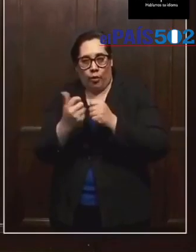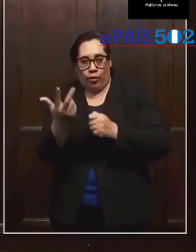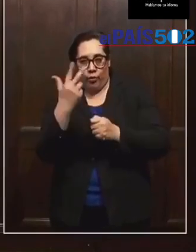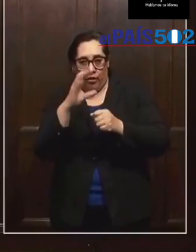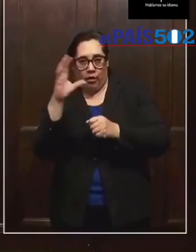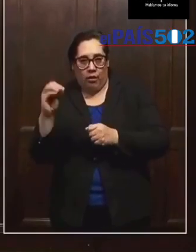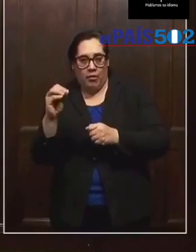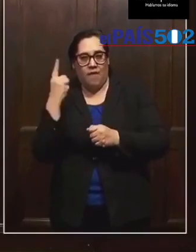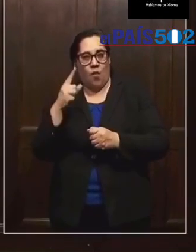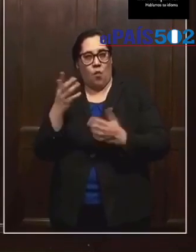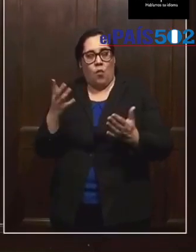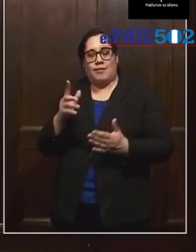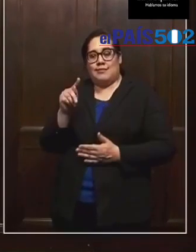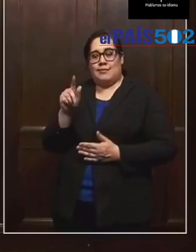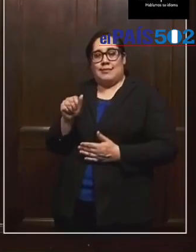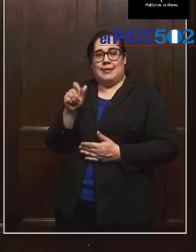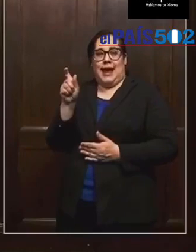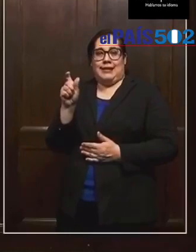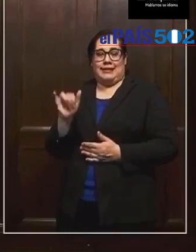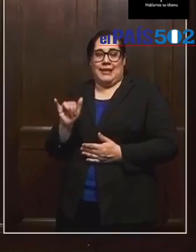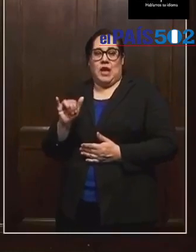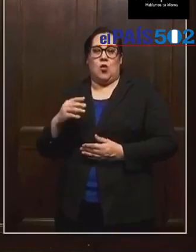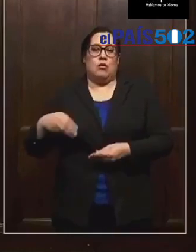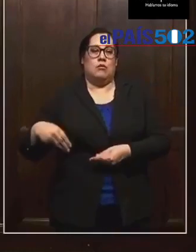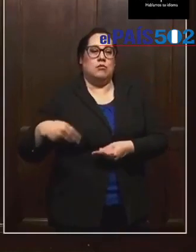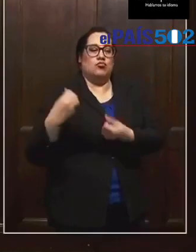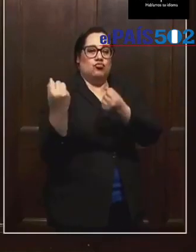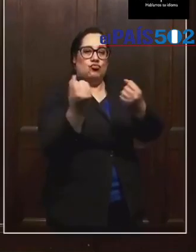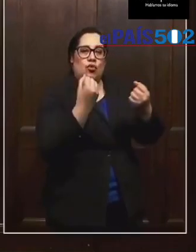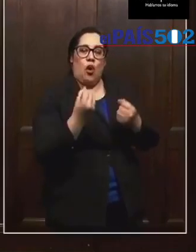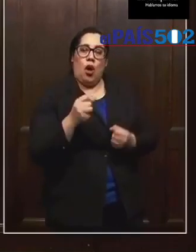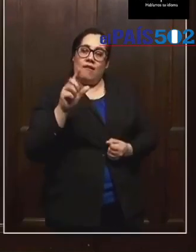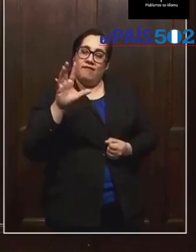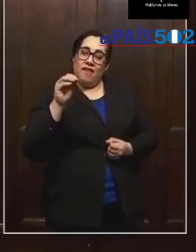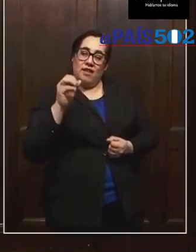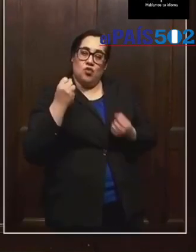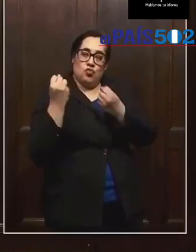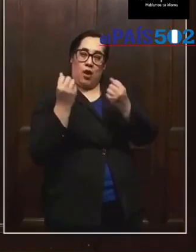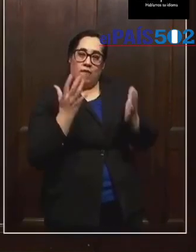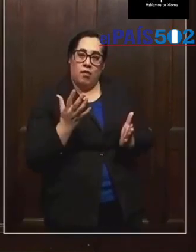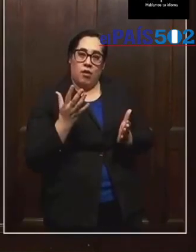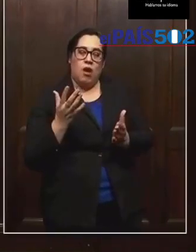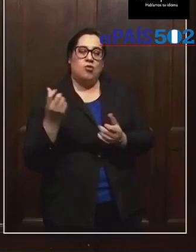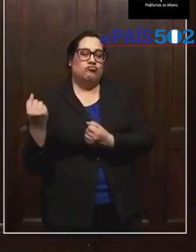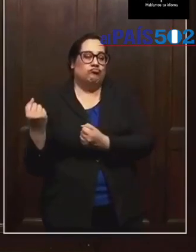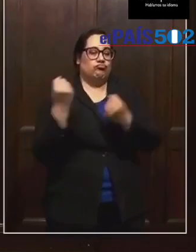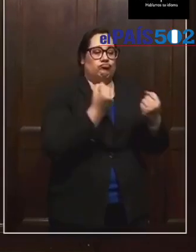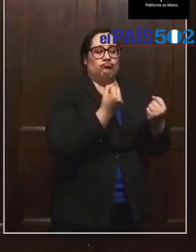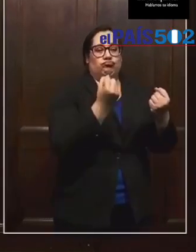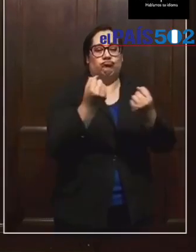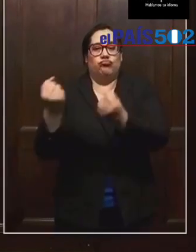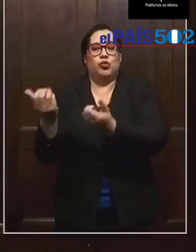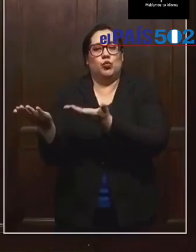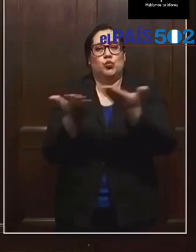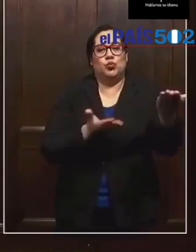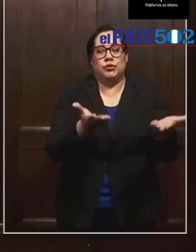de taxi para desplegar a 50 choferes esta semana para entregar estas comidas.